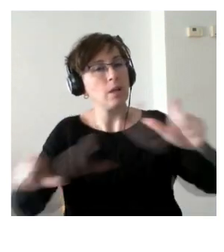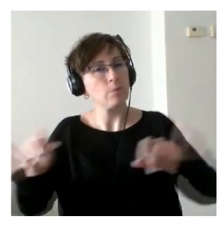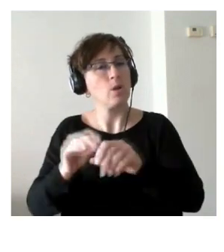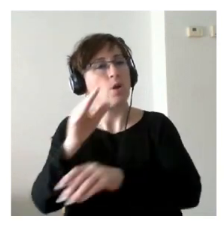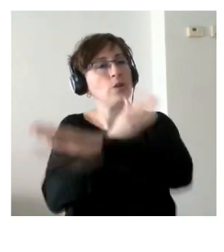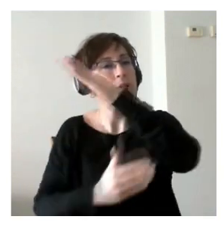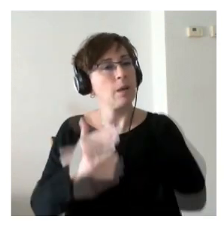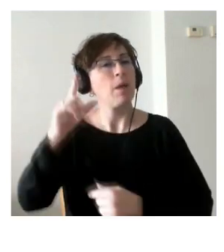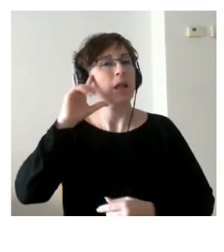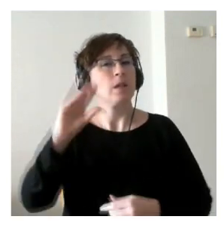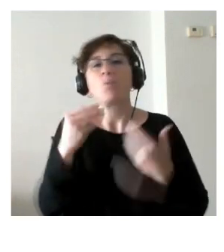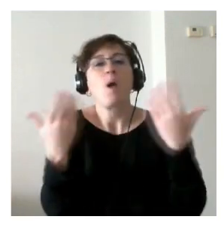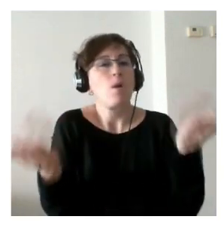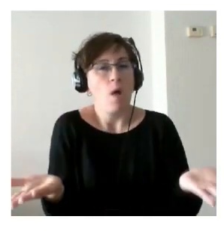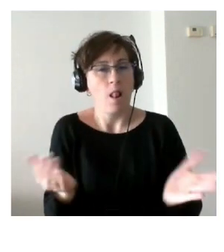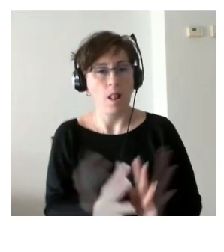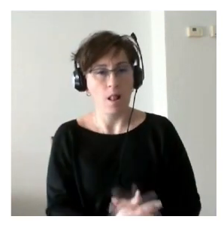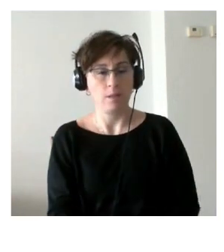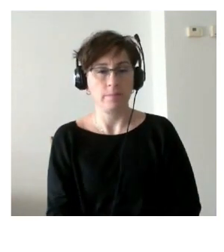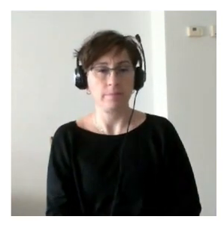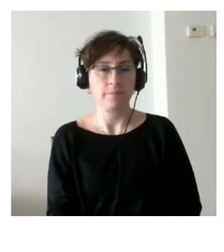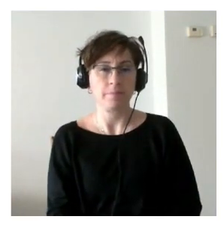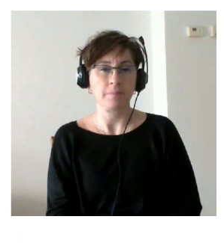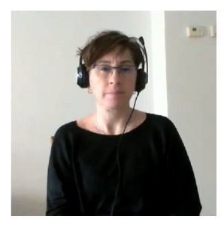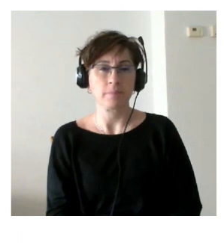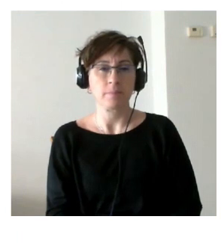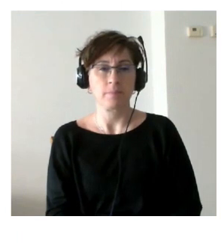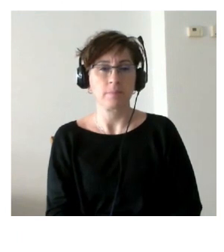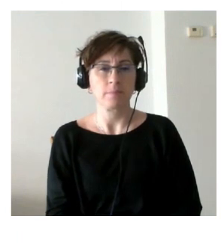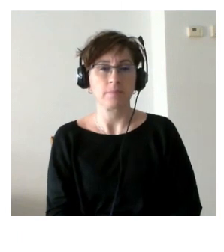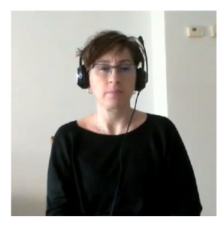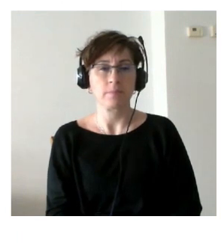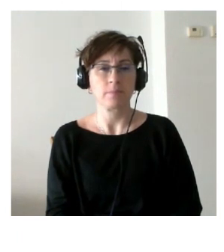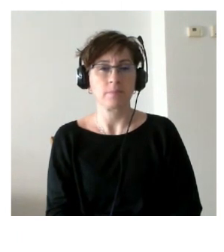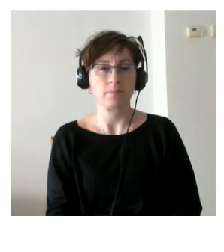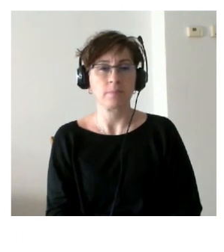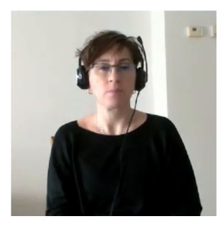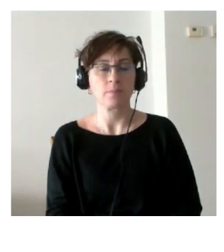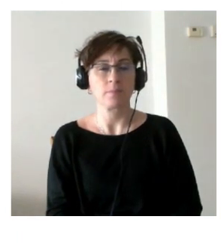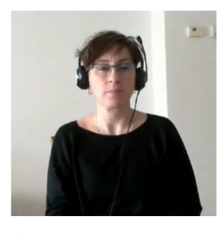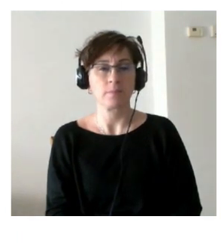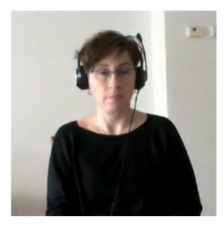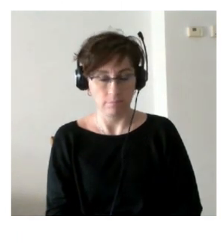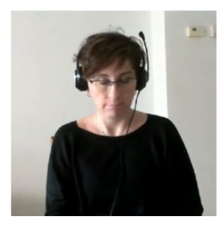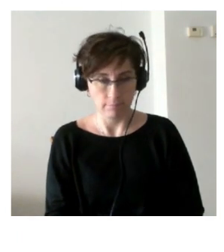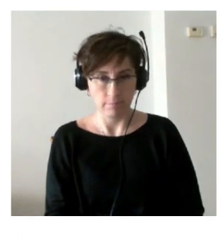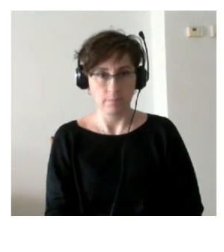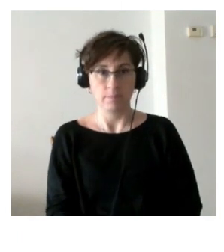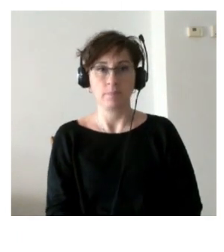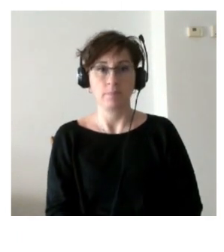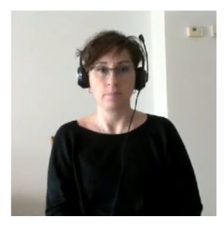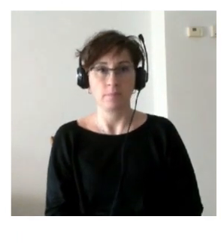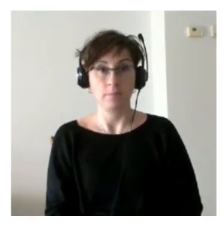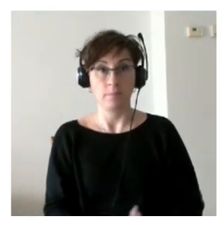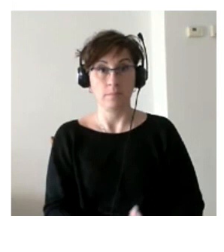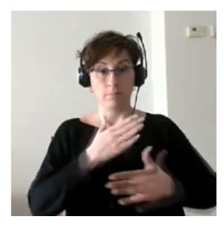discapacidad intelectual? los retos fundamentales son adaptar nuestra forma